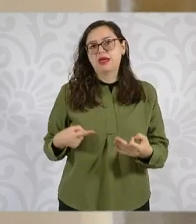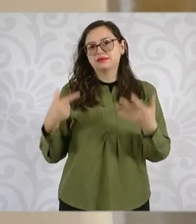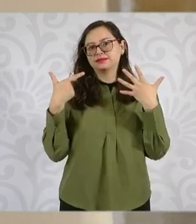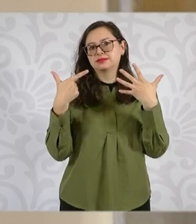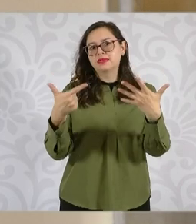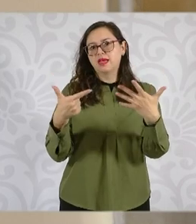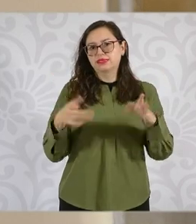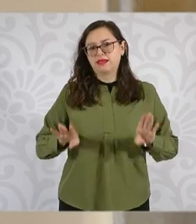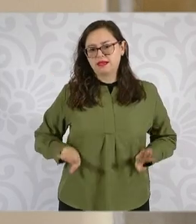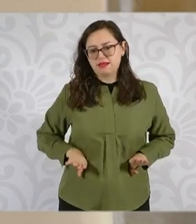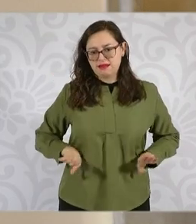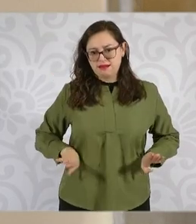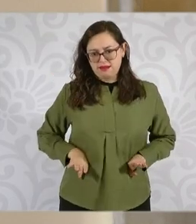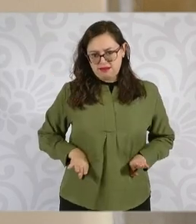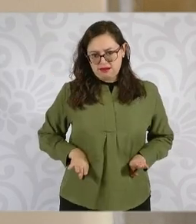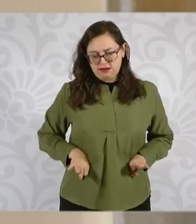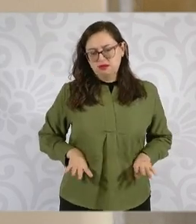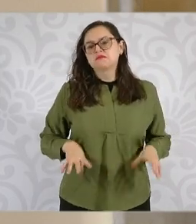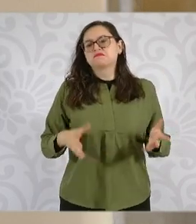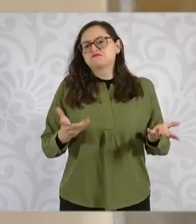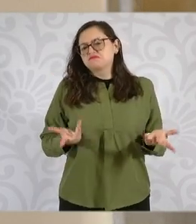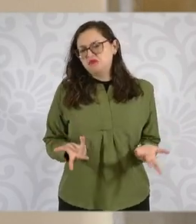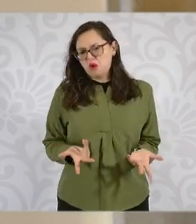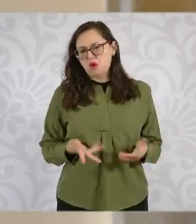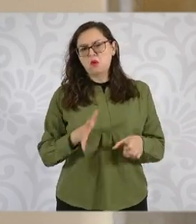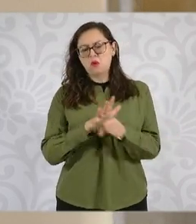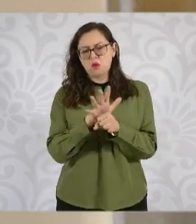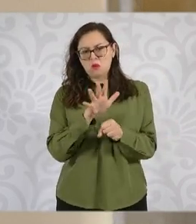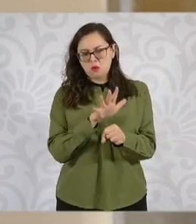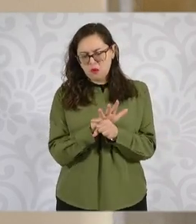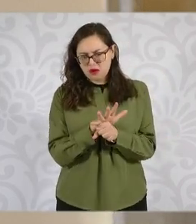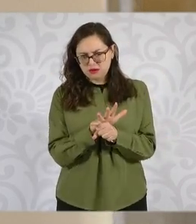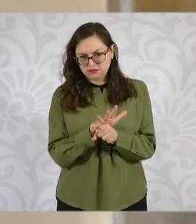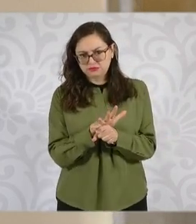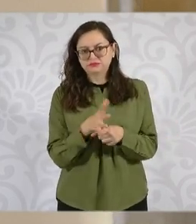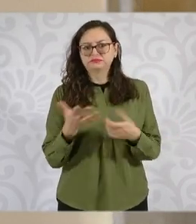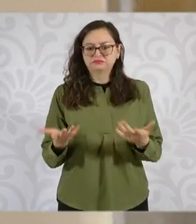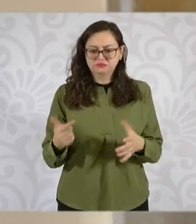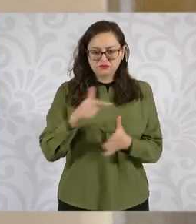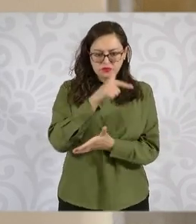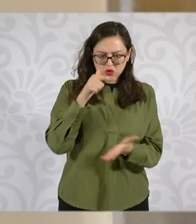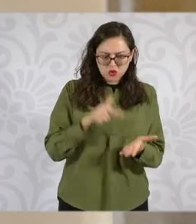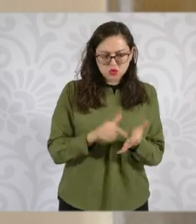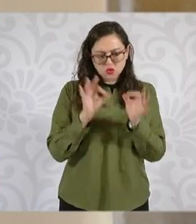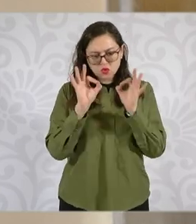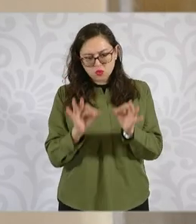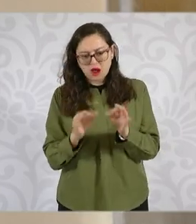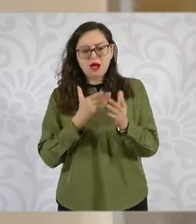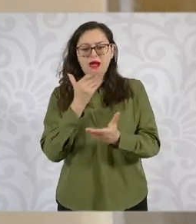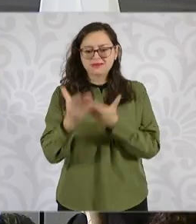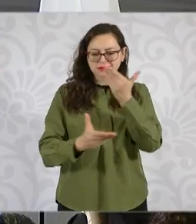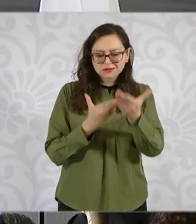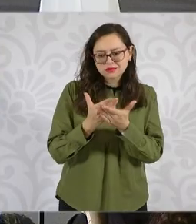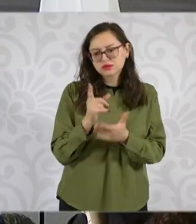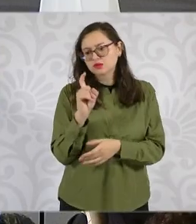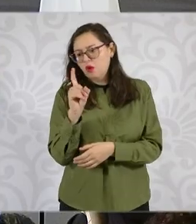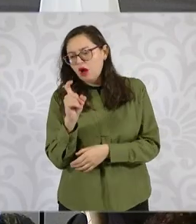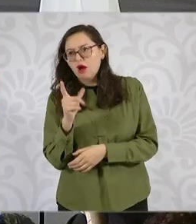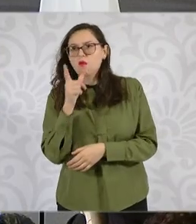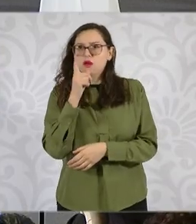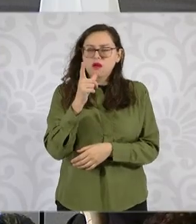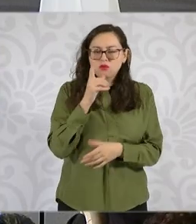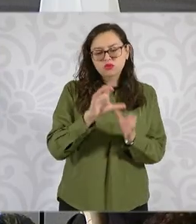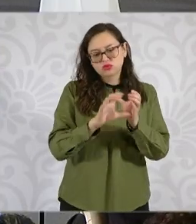con los siete componentes de ubicación adecuada, contar con servicios, tener